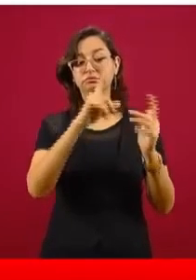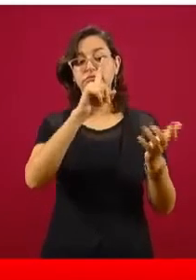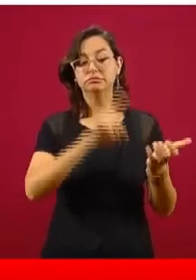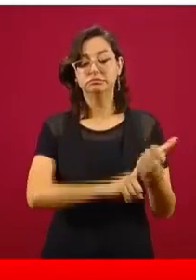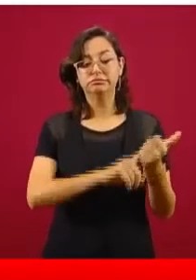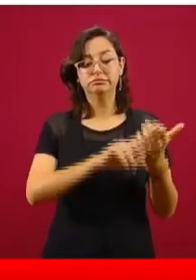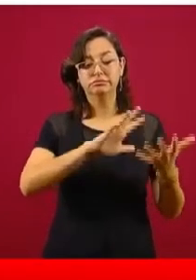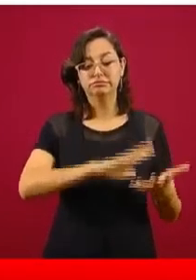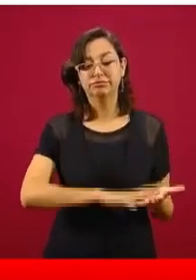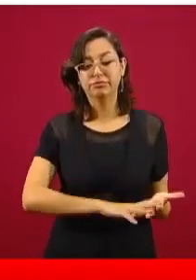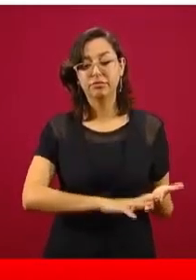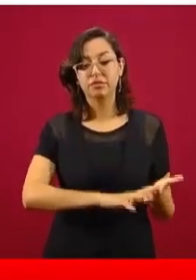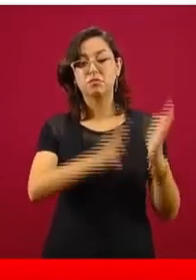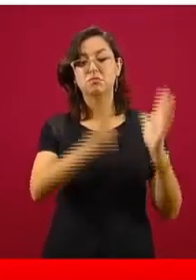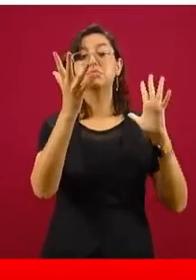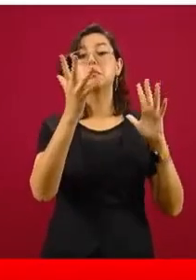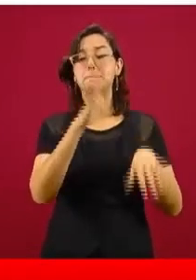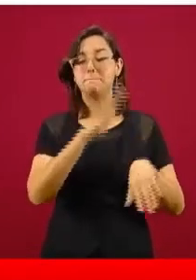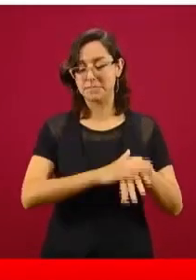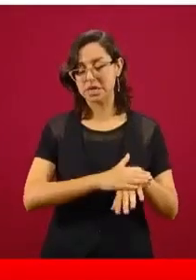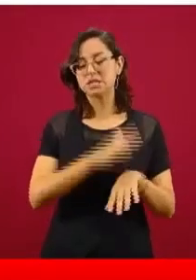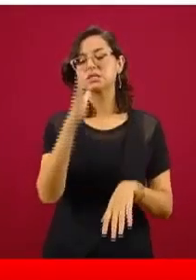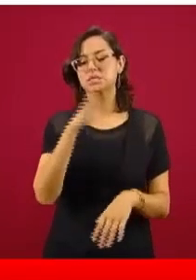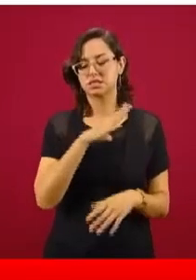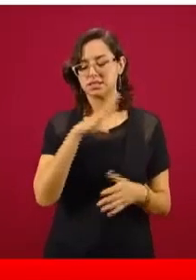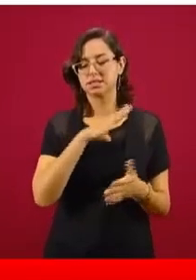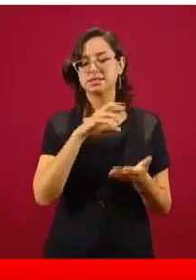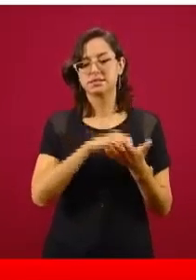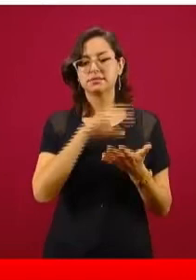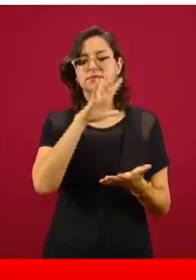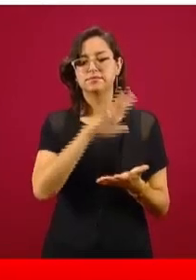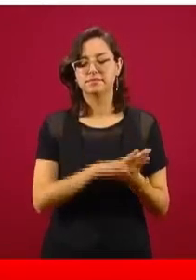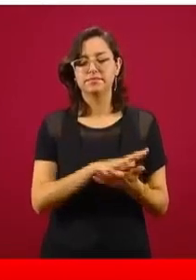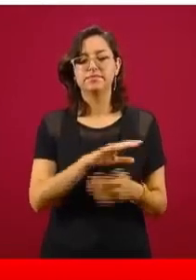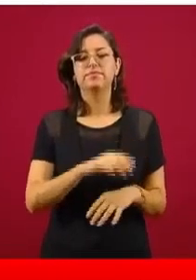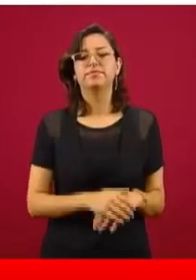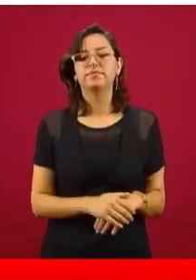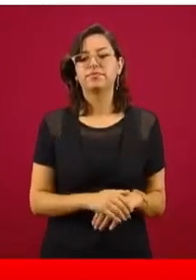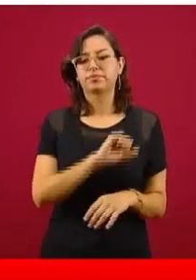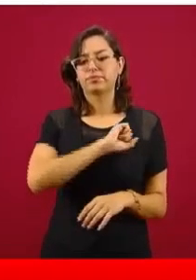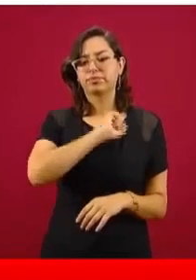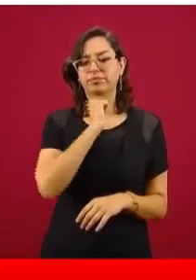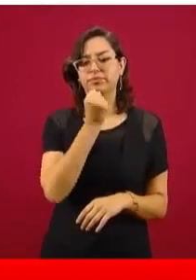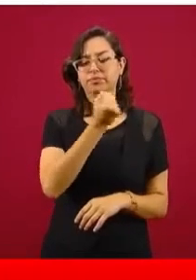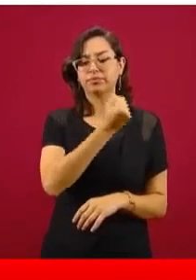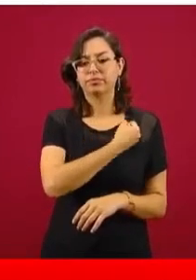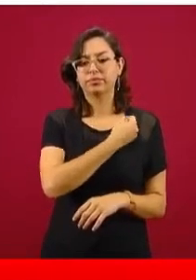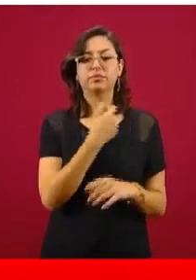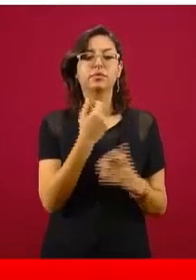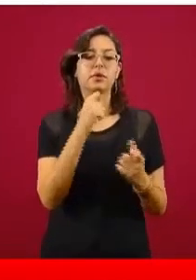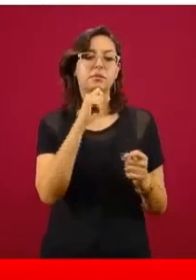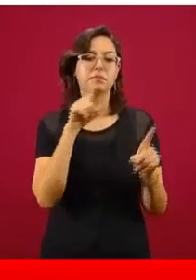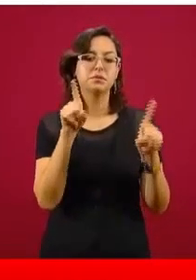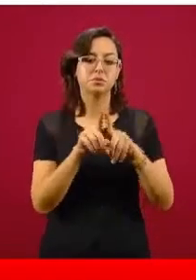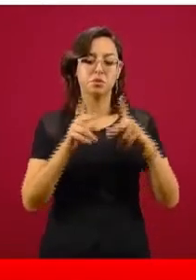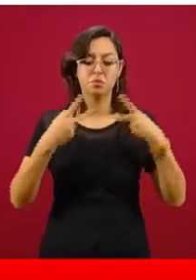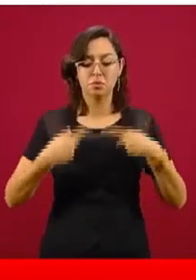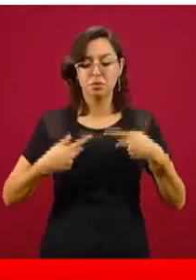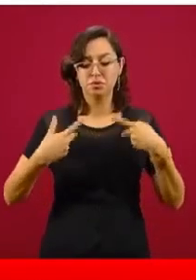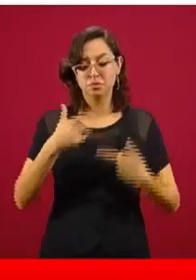lo hemos registrado en los consulados. Tenemos condiciones de salud y la guía que ya les referí.